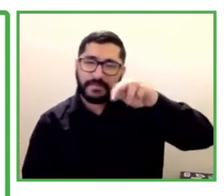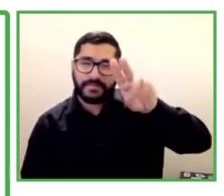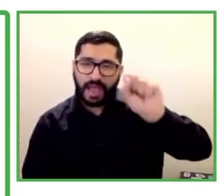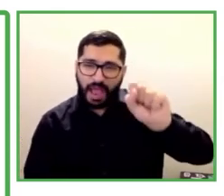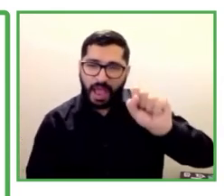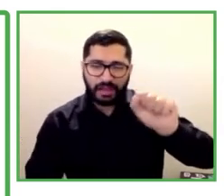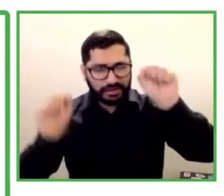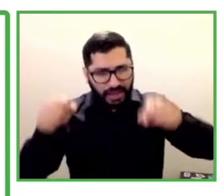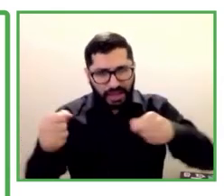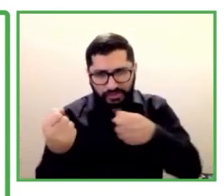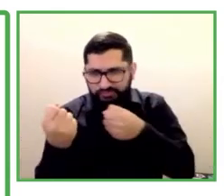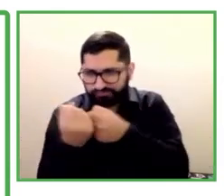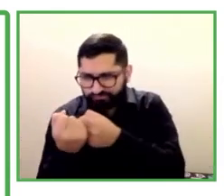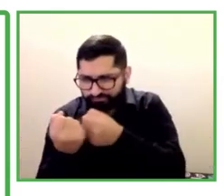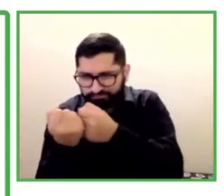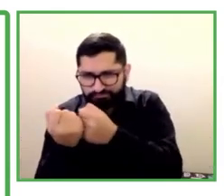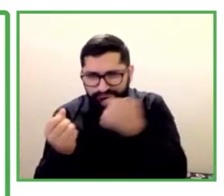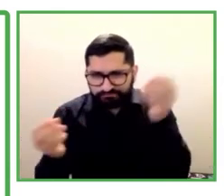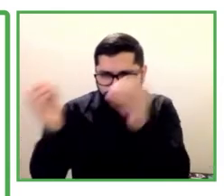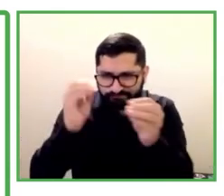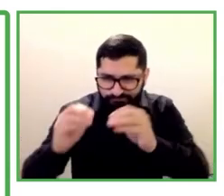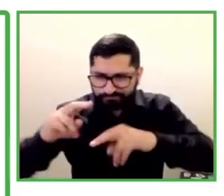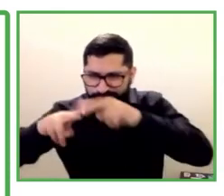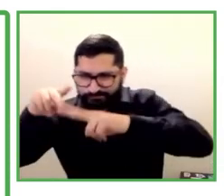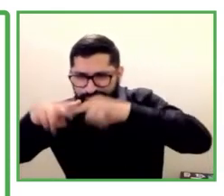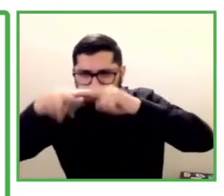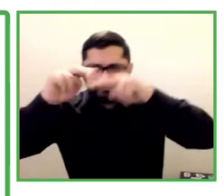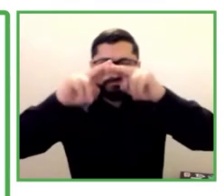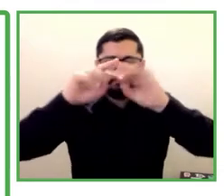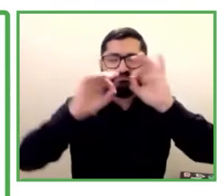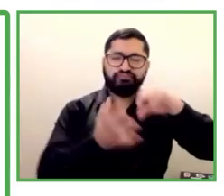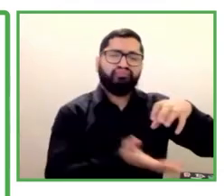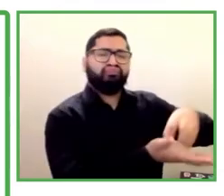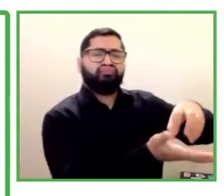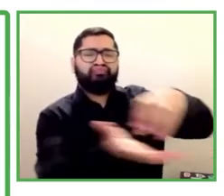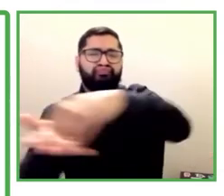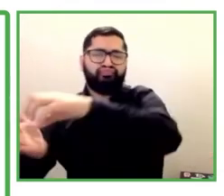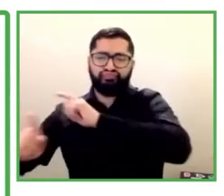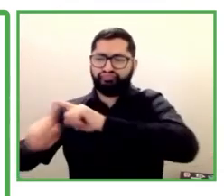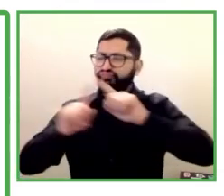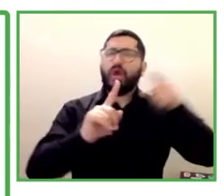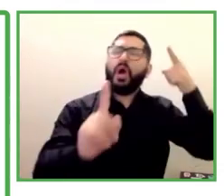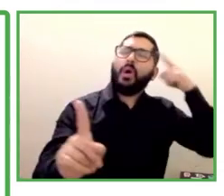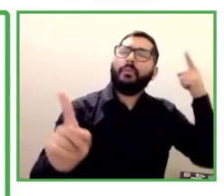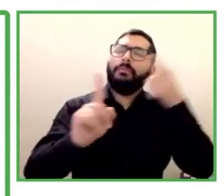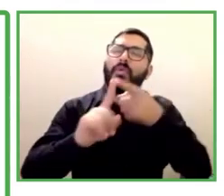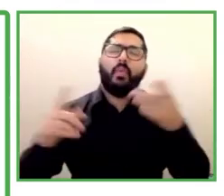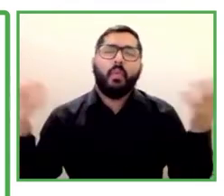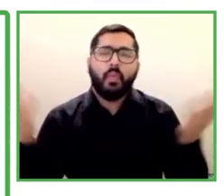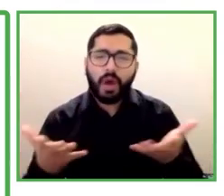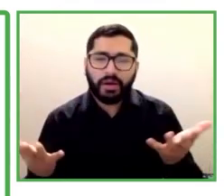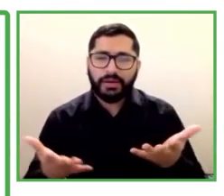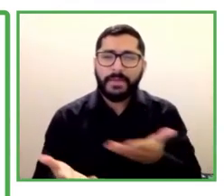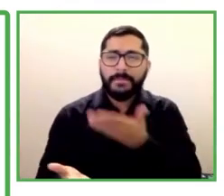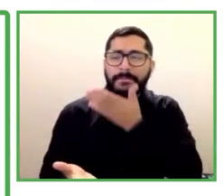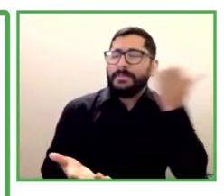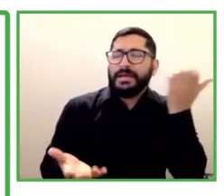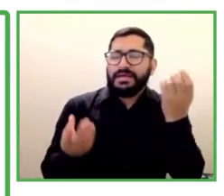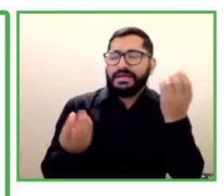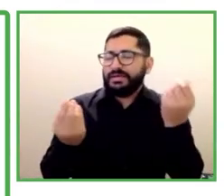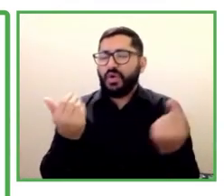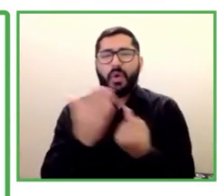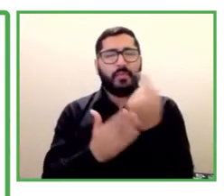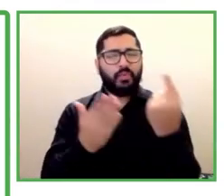las cuales el objetivo es mejorar las redes periféricas aumentando la